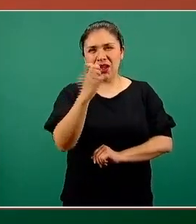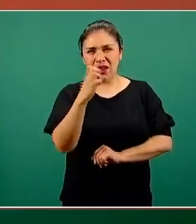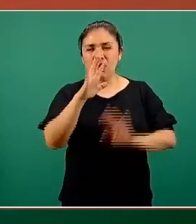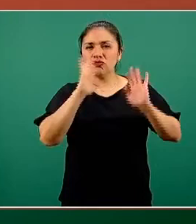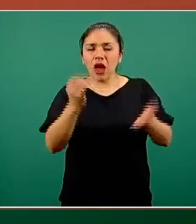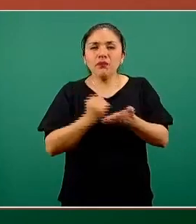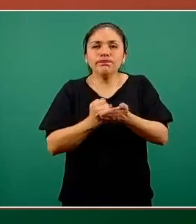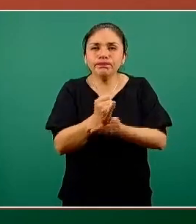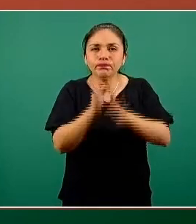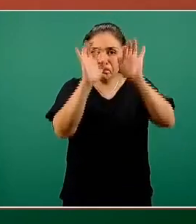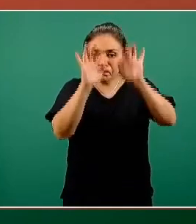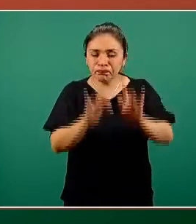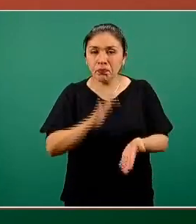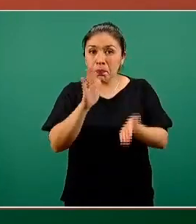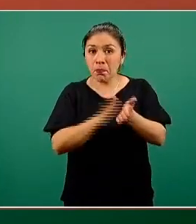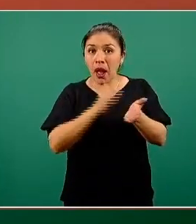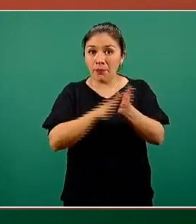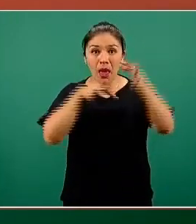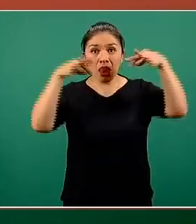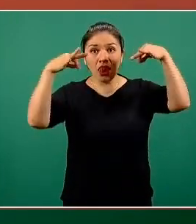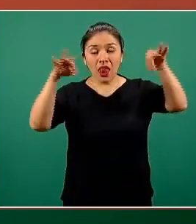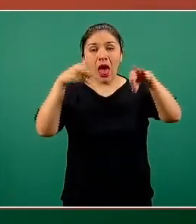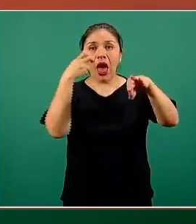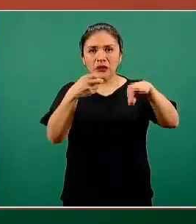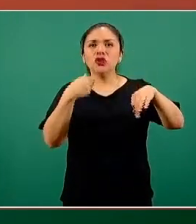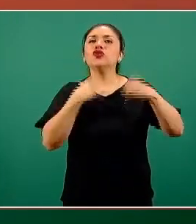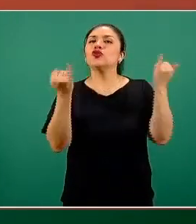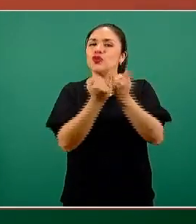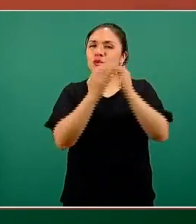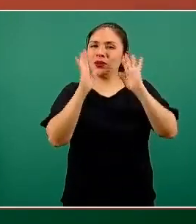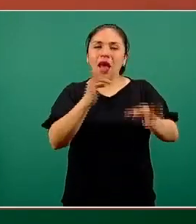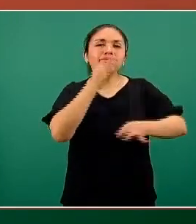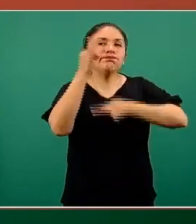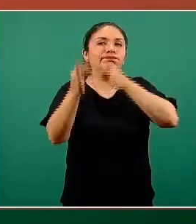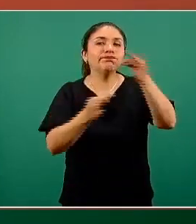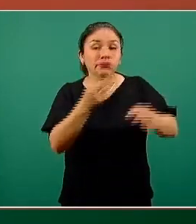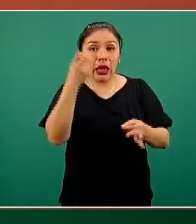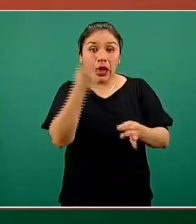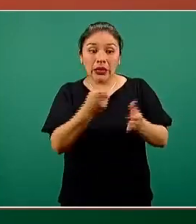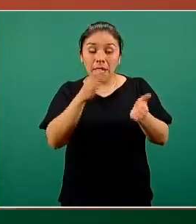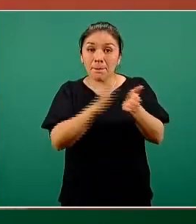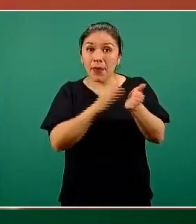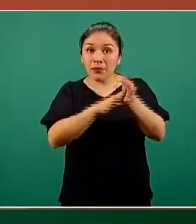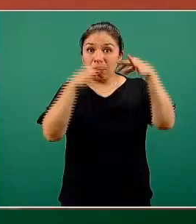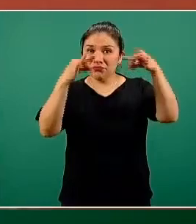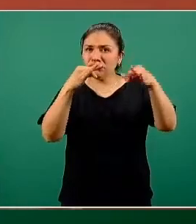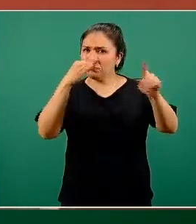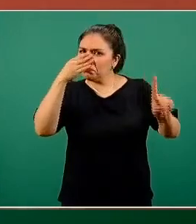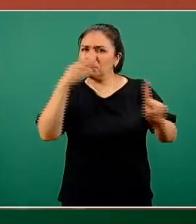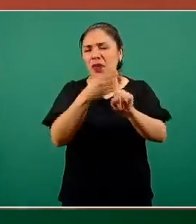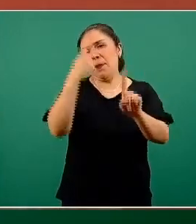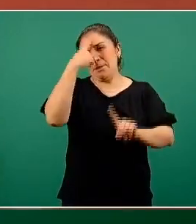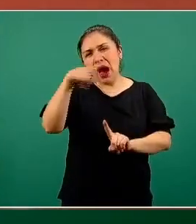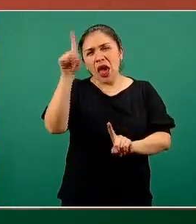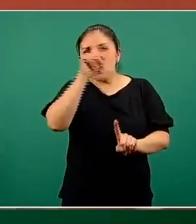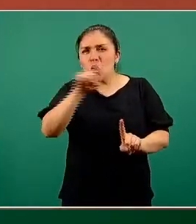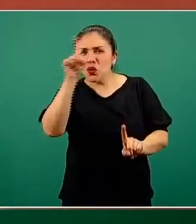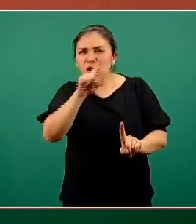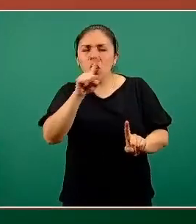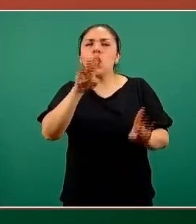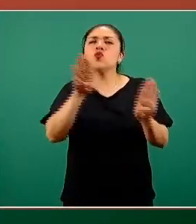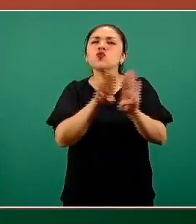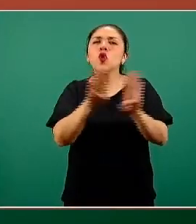emitieron un documento que hemos hecho ya público. Es un documento específico de recomendaciones técnicas